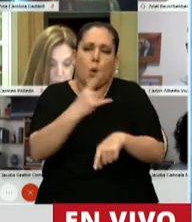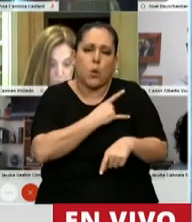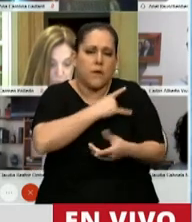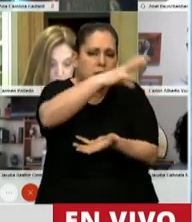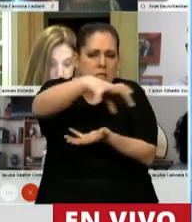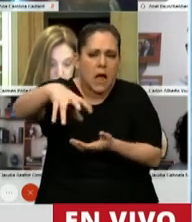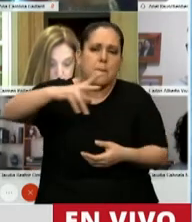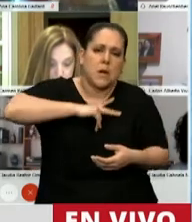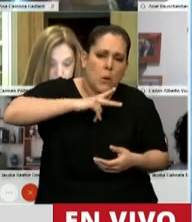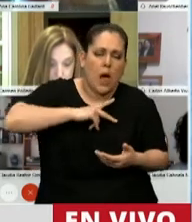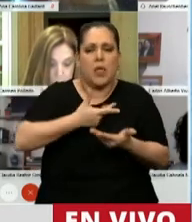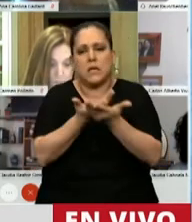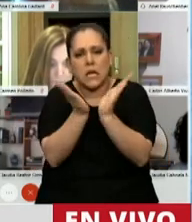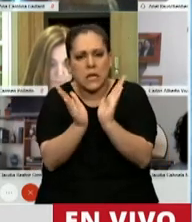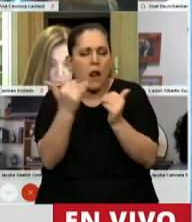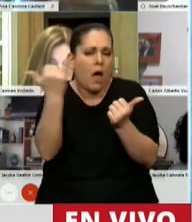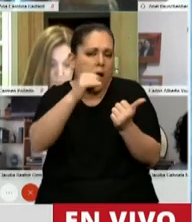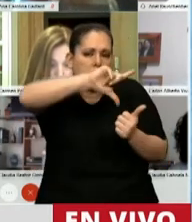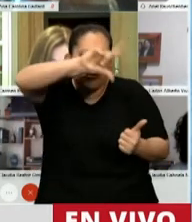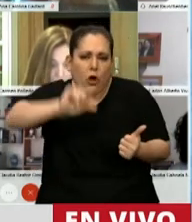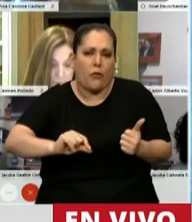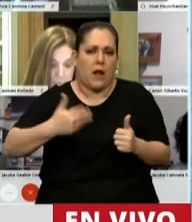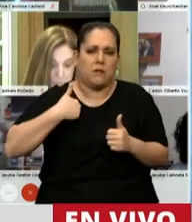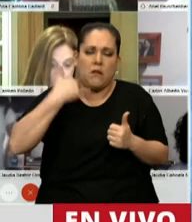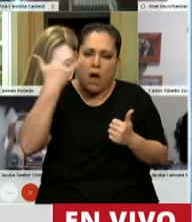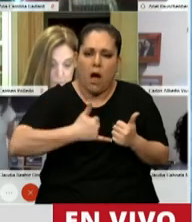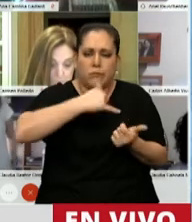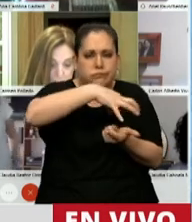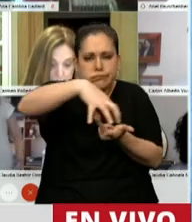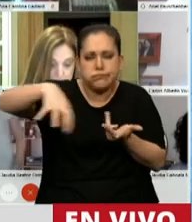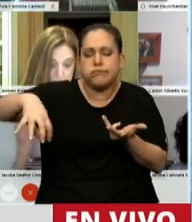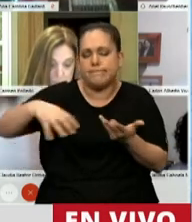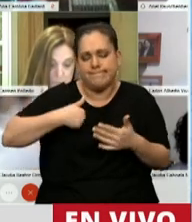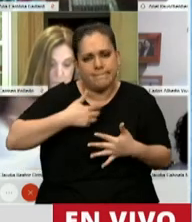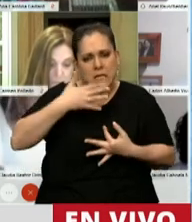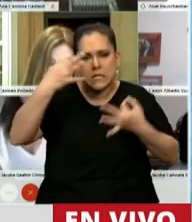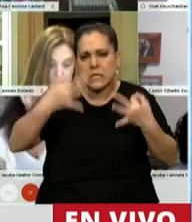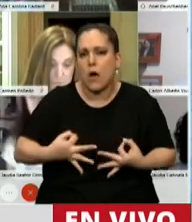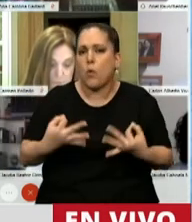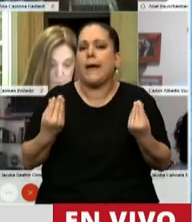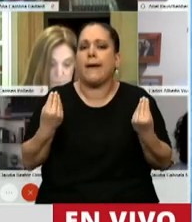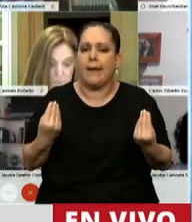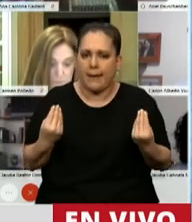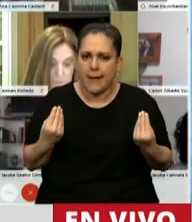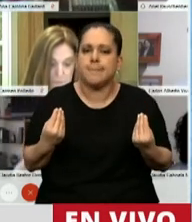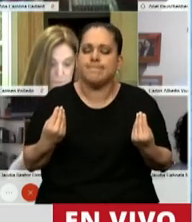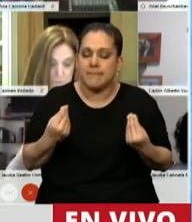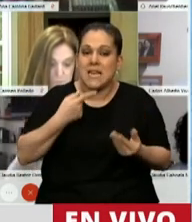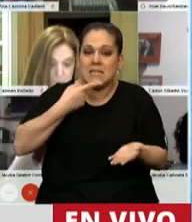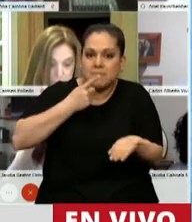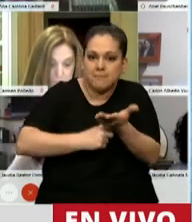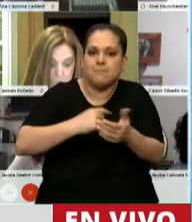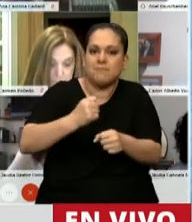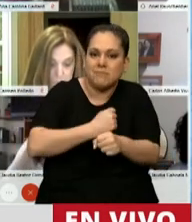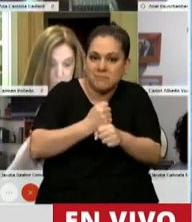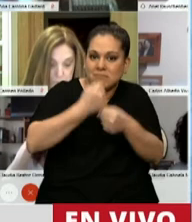tanto privadas como estatales, que se encuentran a lo largo y a lo ancho de nuestro país. Estoy segura que la sanción de esta